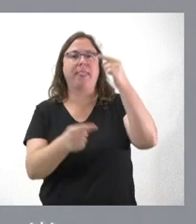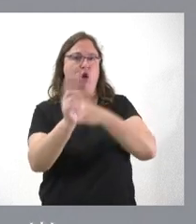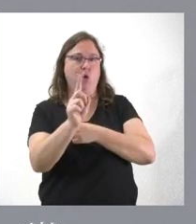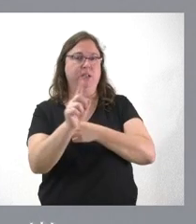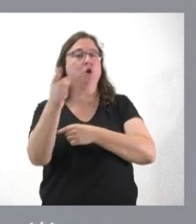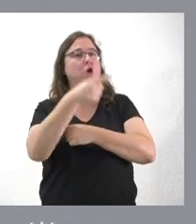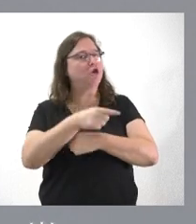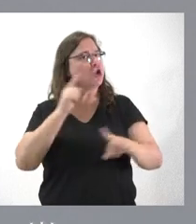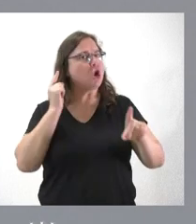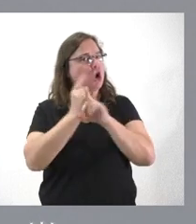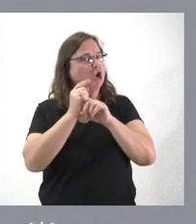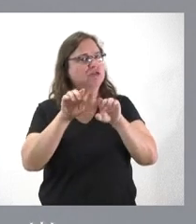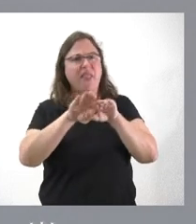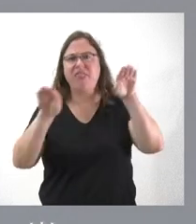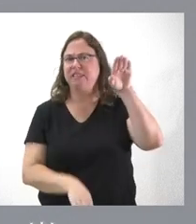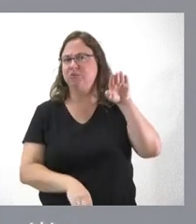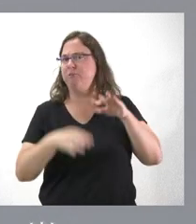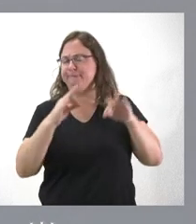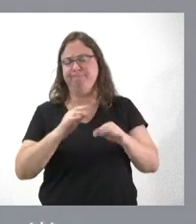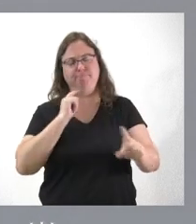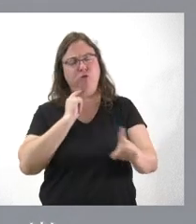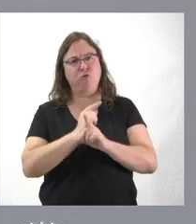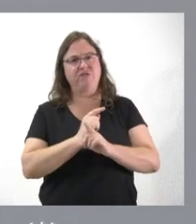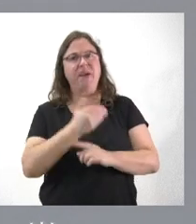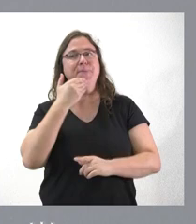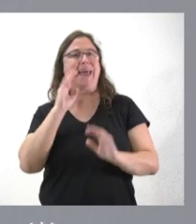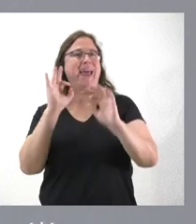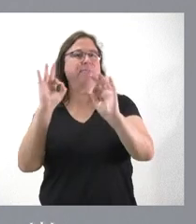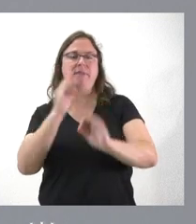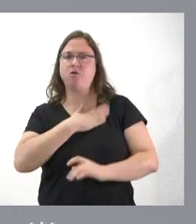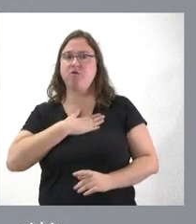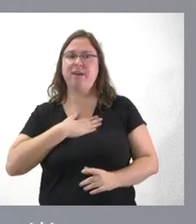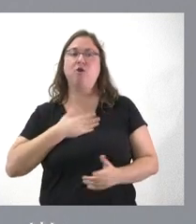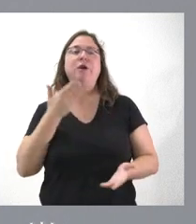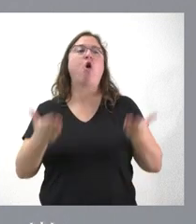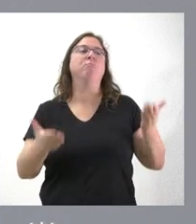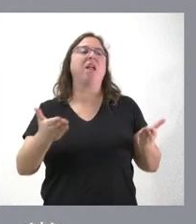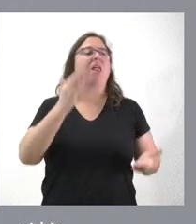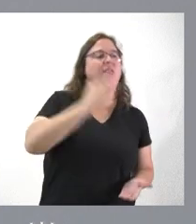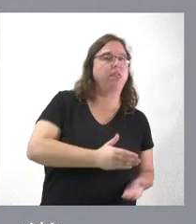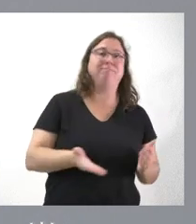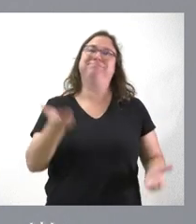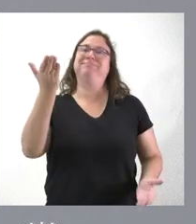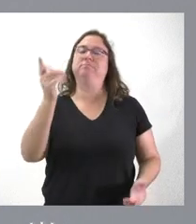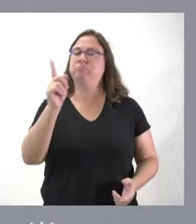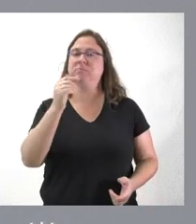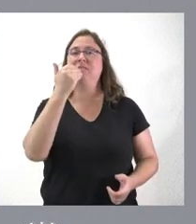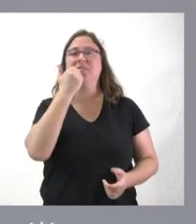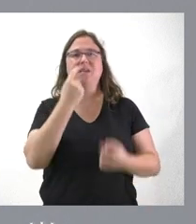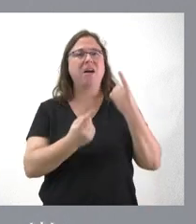siempre estaremos en contra de cualquier desigualdad, de cualquier privilegio, de cualquier ventaja comparativa. Cuando alguien plantea que se